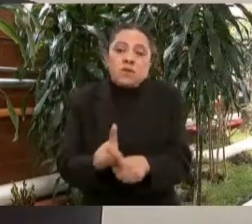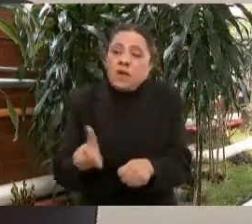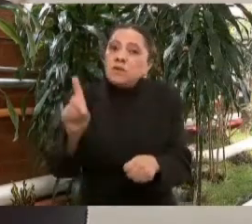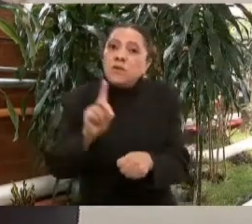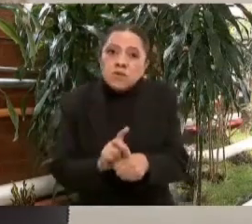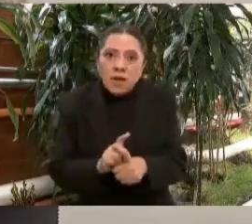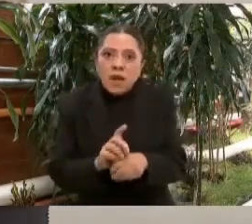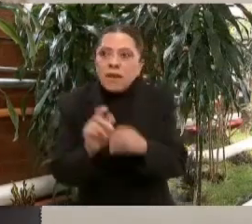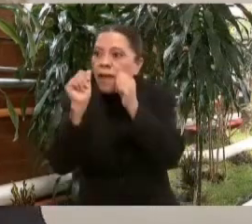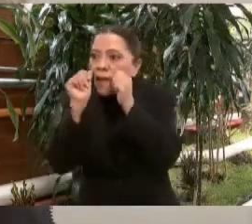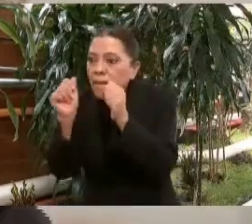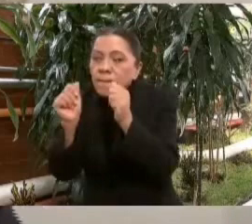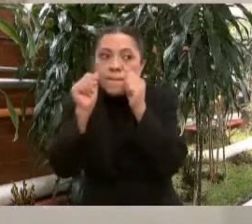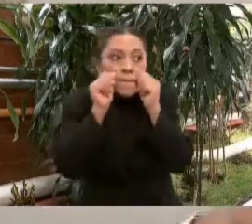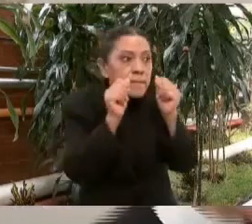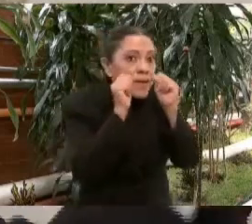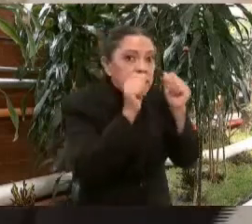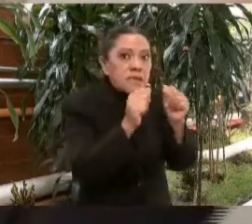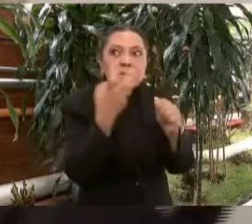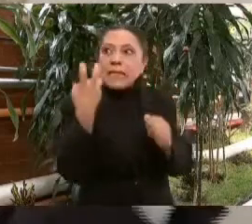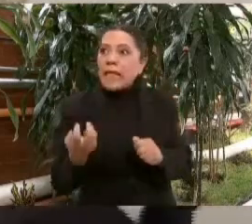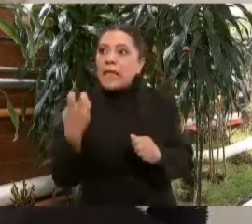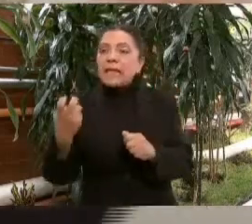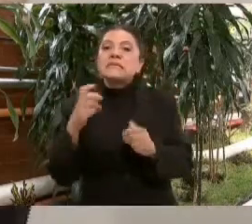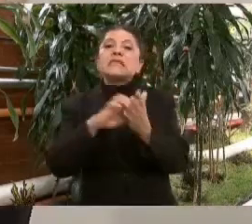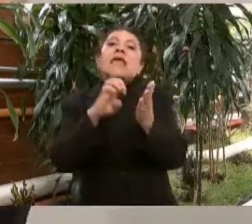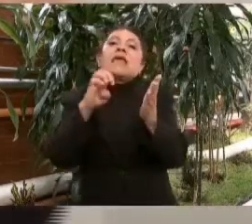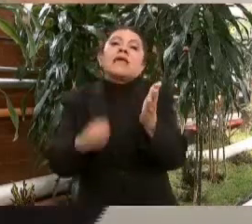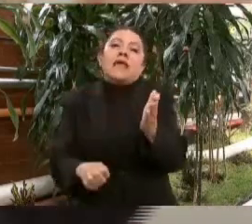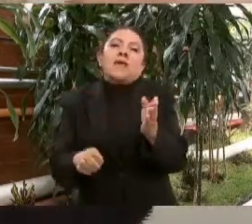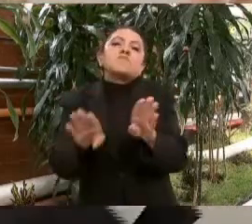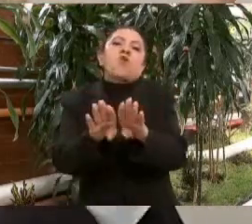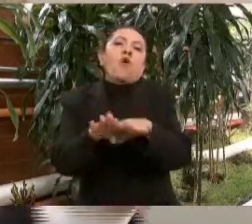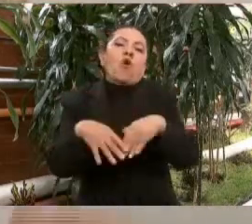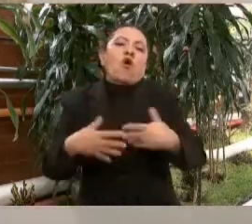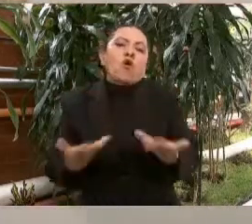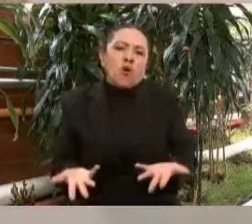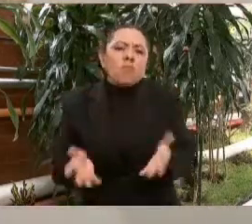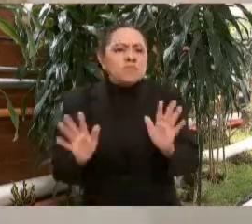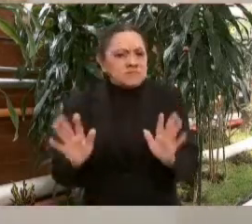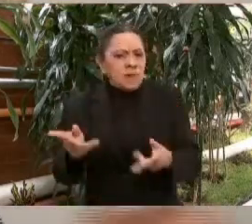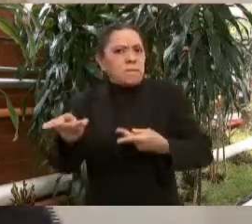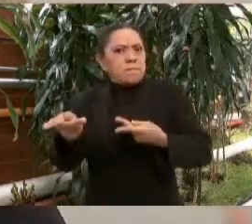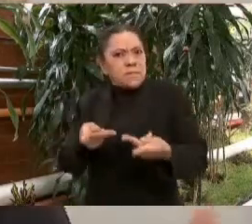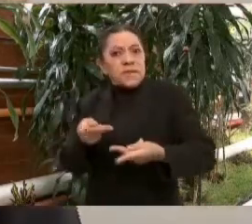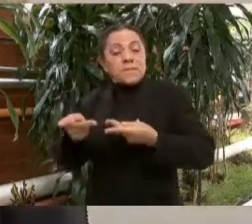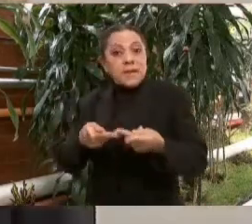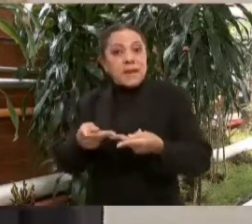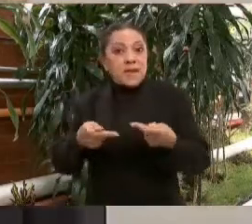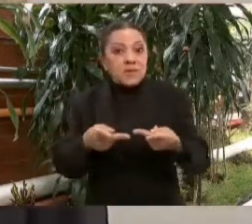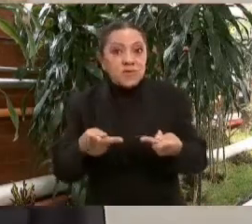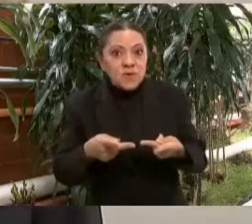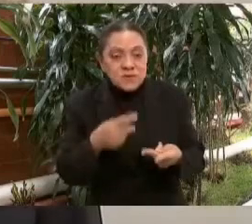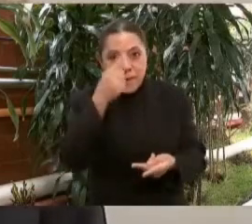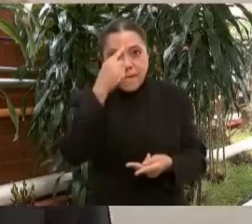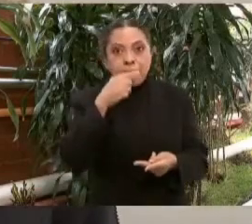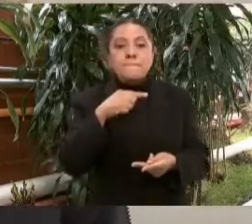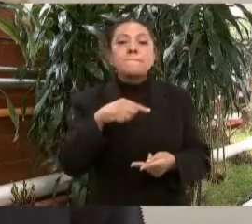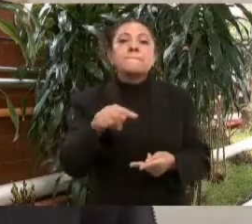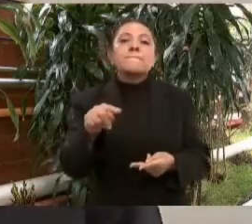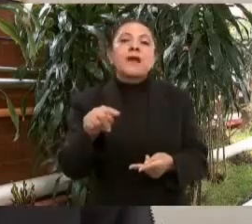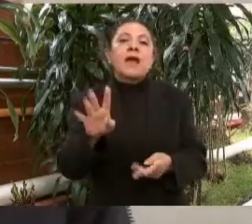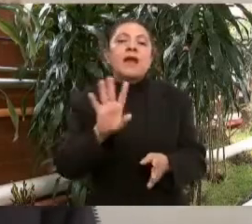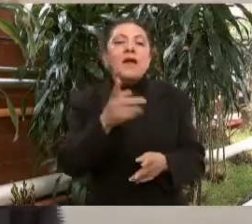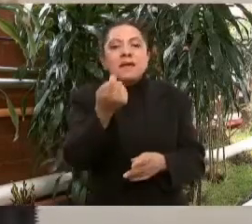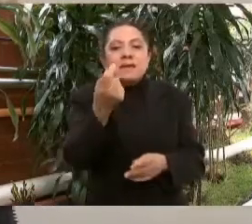pendientes y este es un ejemplo de cómo estamos preparando para que a más